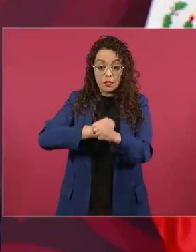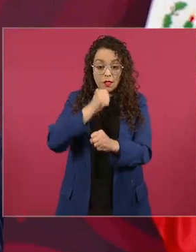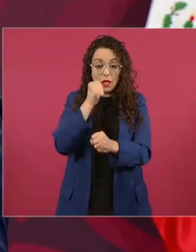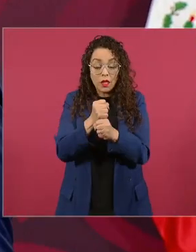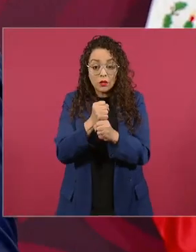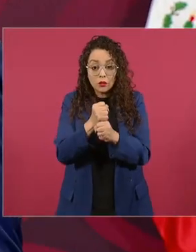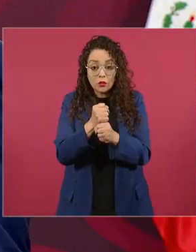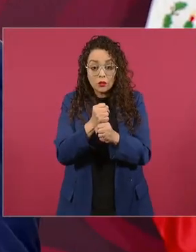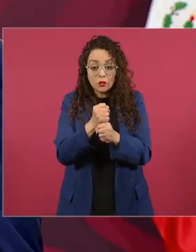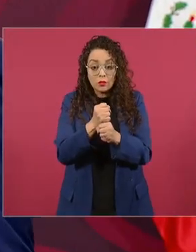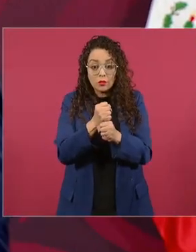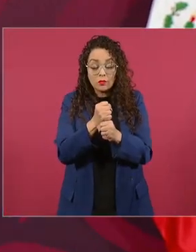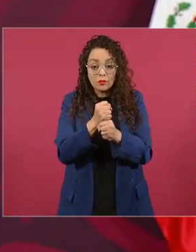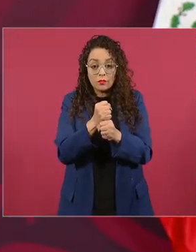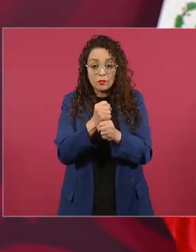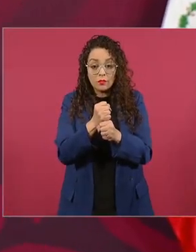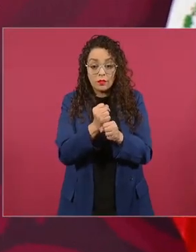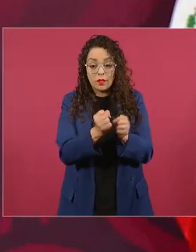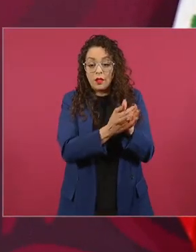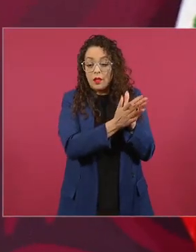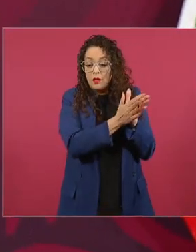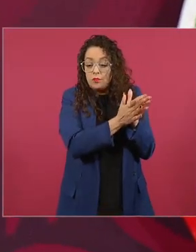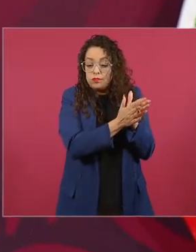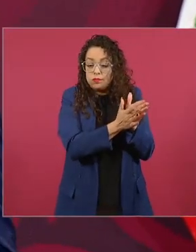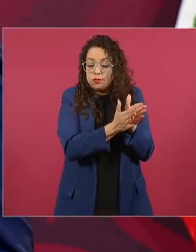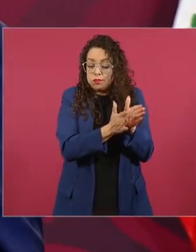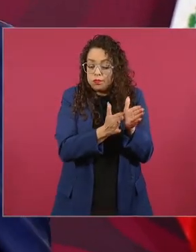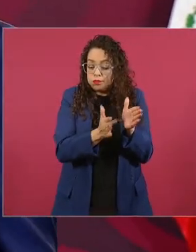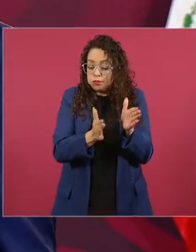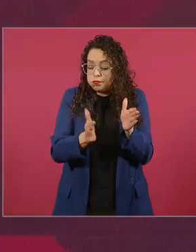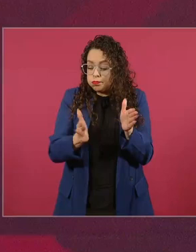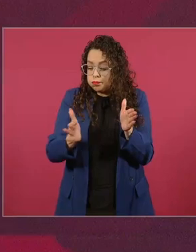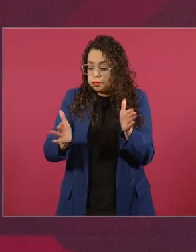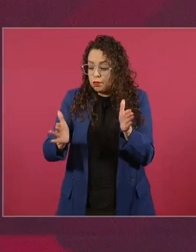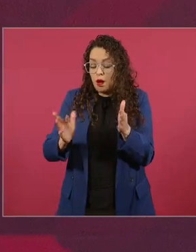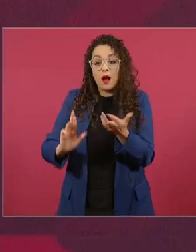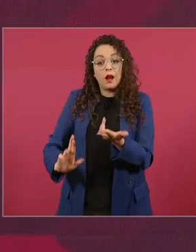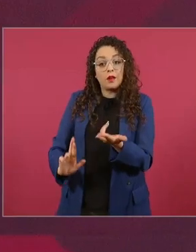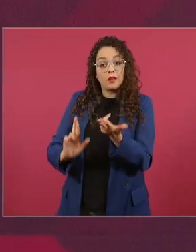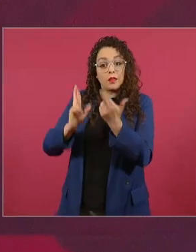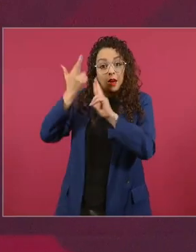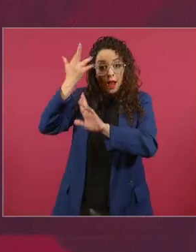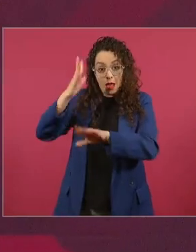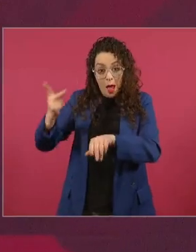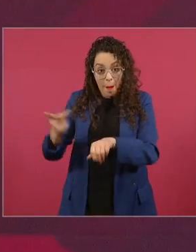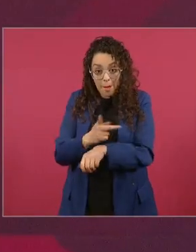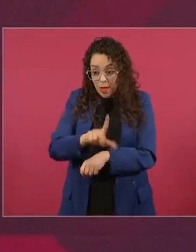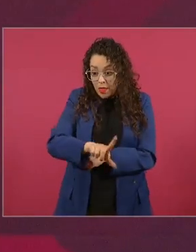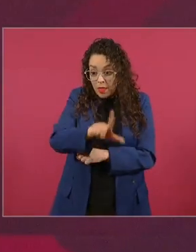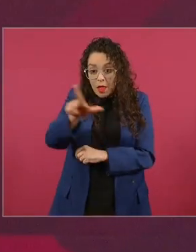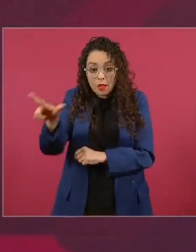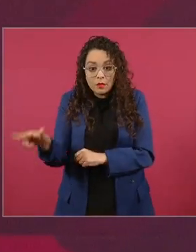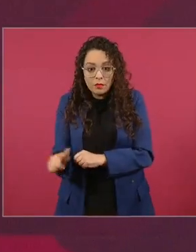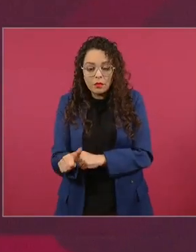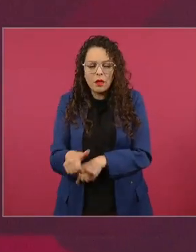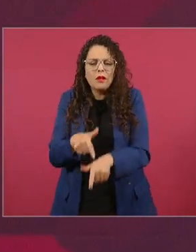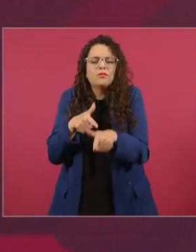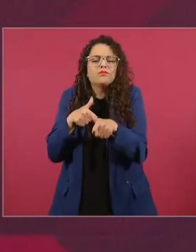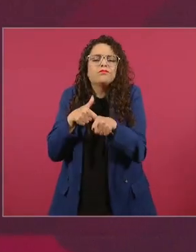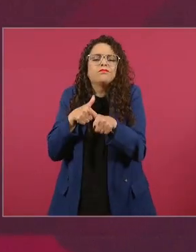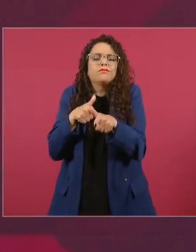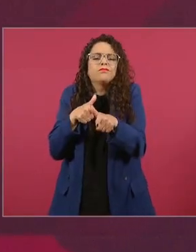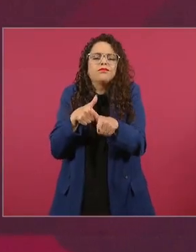se traslada después de la revolución ni la revolución pudo con eso